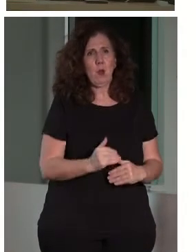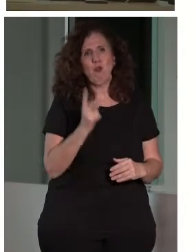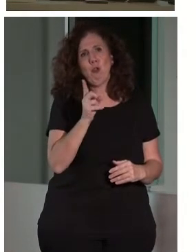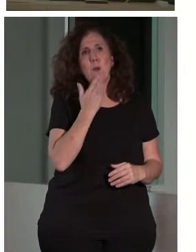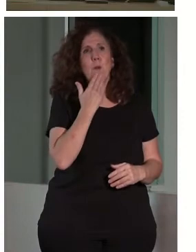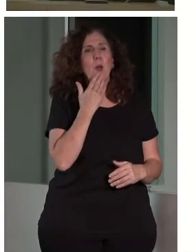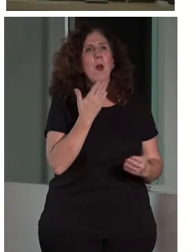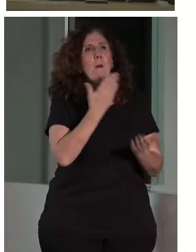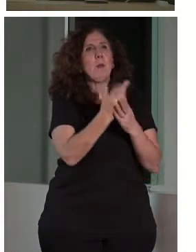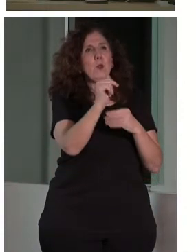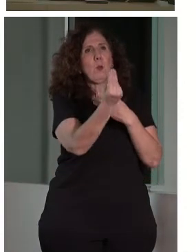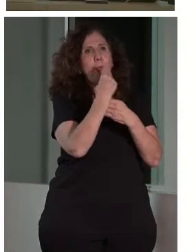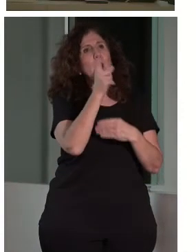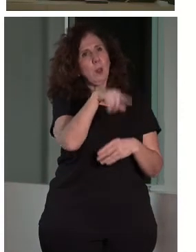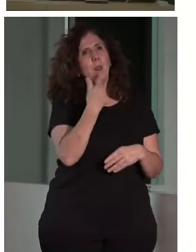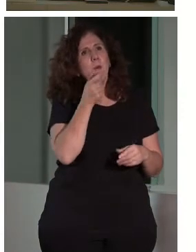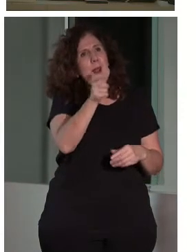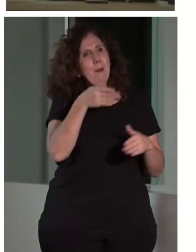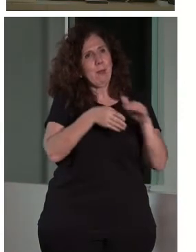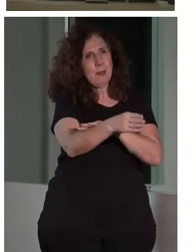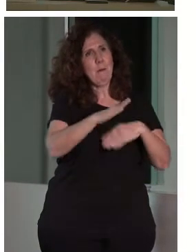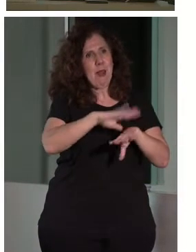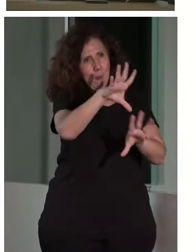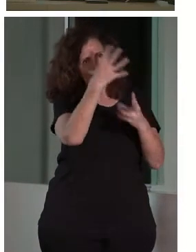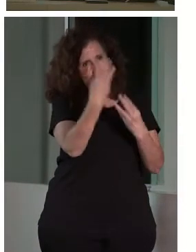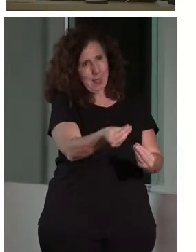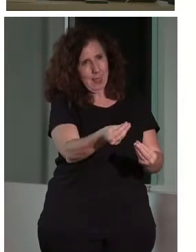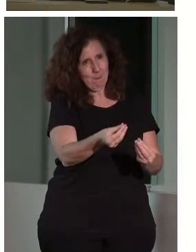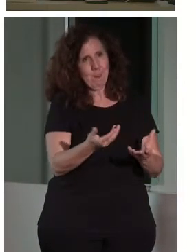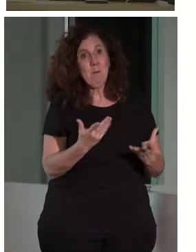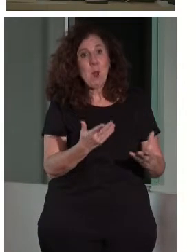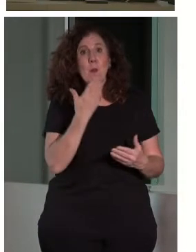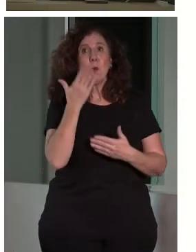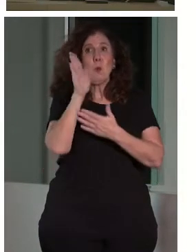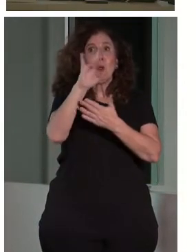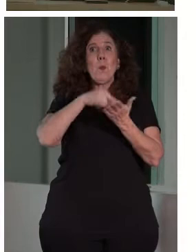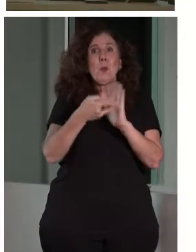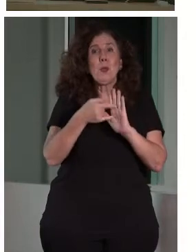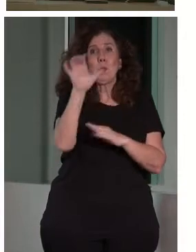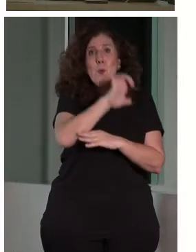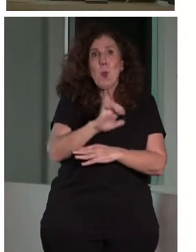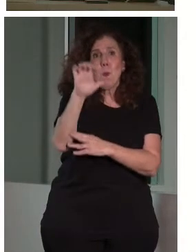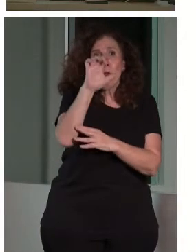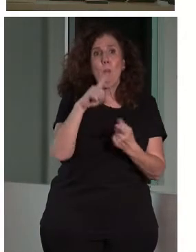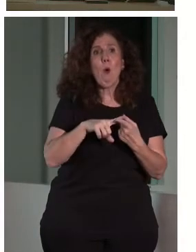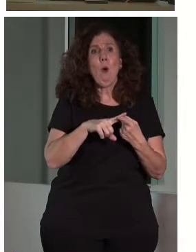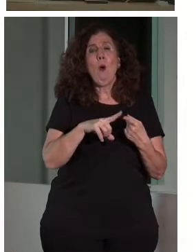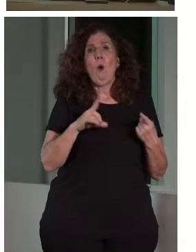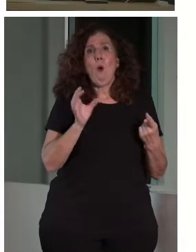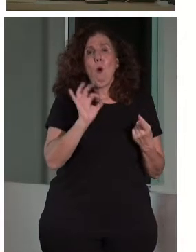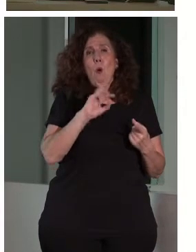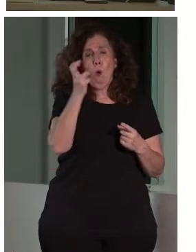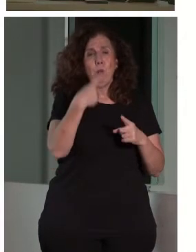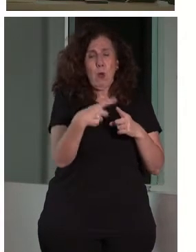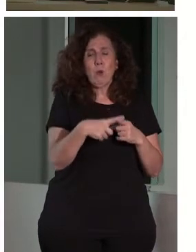subvención, para que me entiendan. O cuando me presento un proyecto europeo o ese tipo de